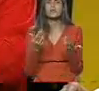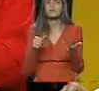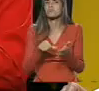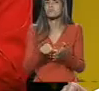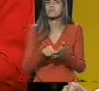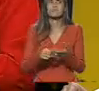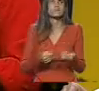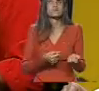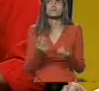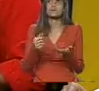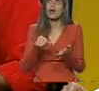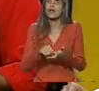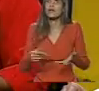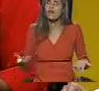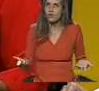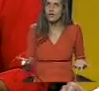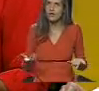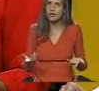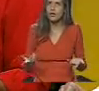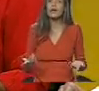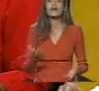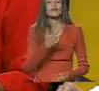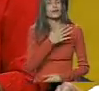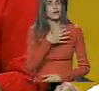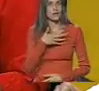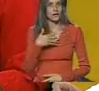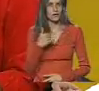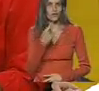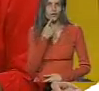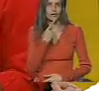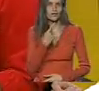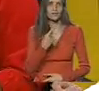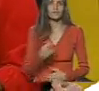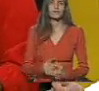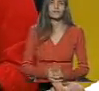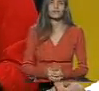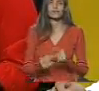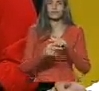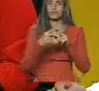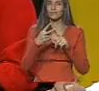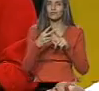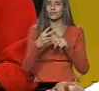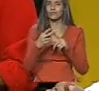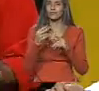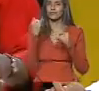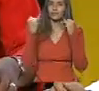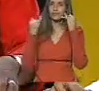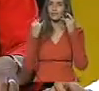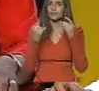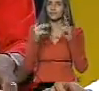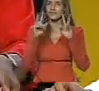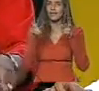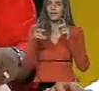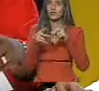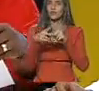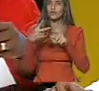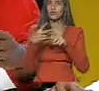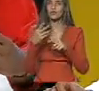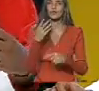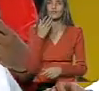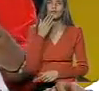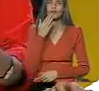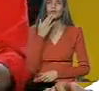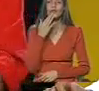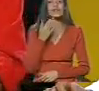Y quisiera comentar dos puntos de cuenta, dos puntos de cuenta que son